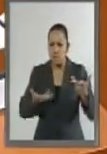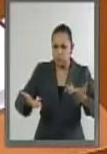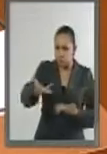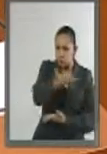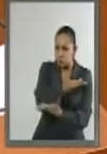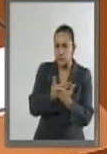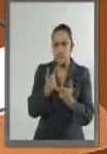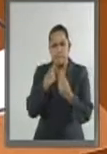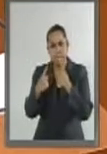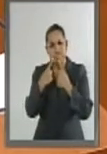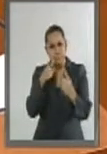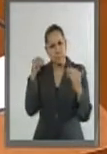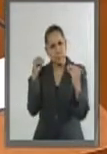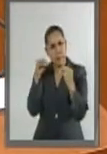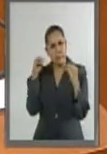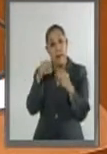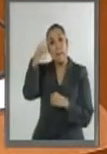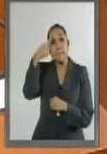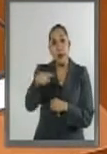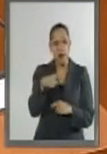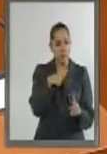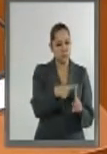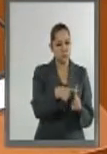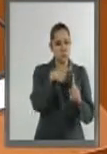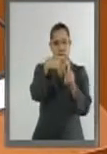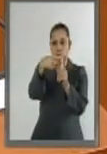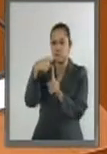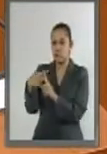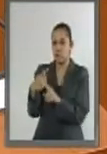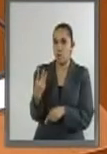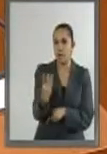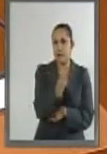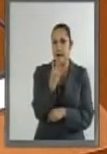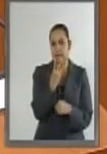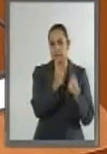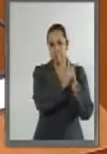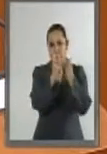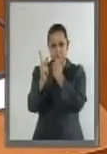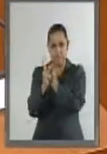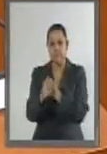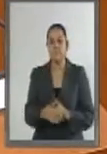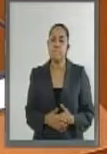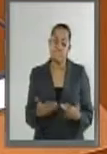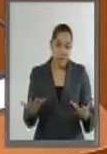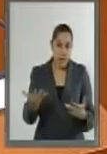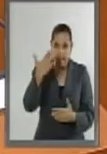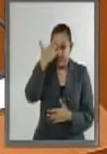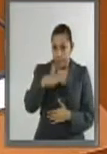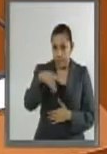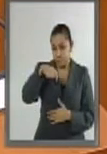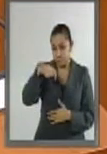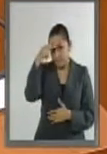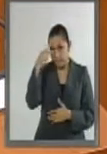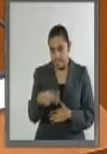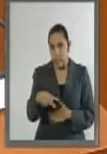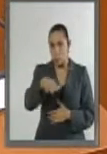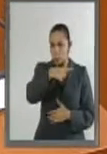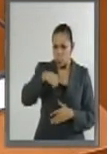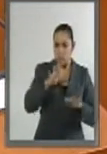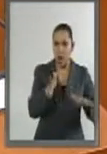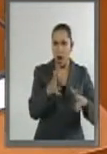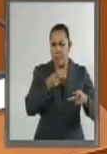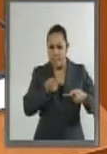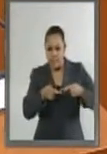naciones. Estamos ciertos que nuestro país se ha preparado para llevar a cabo las negociaciones.